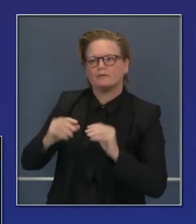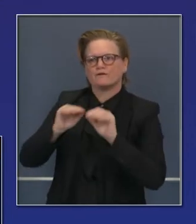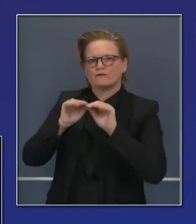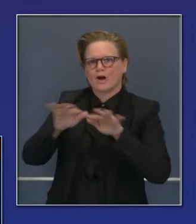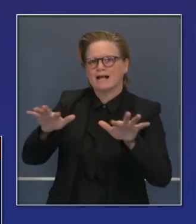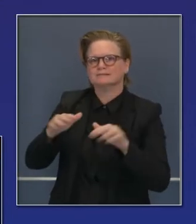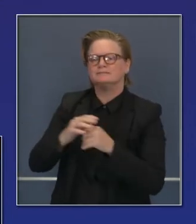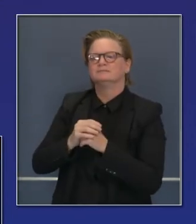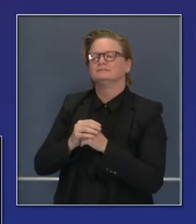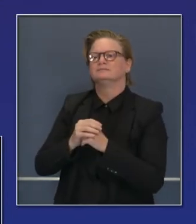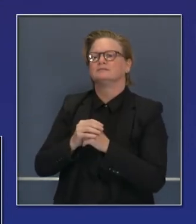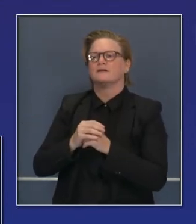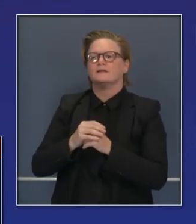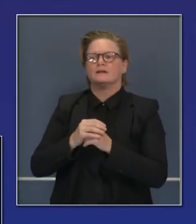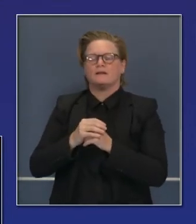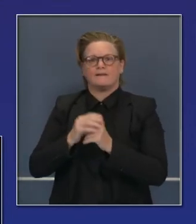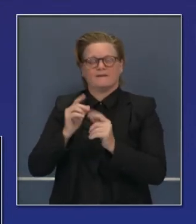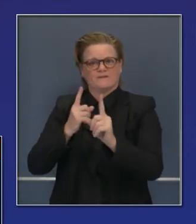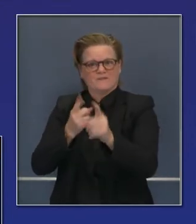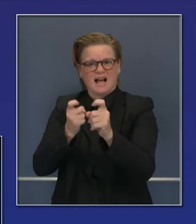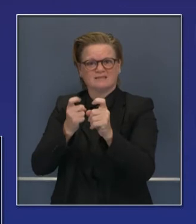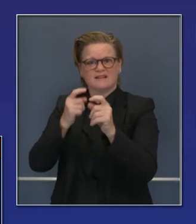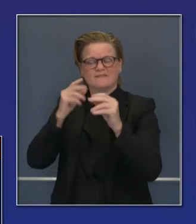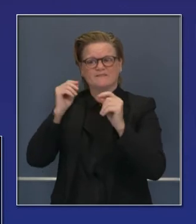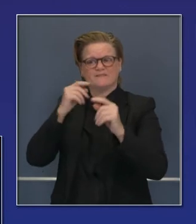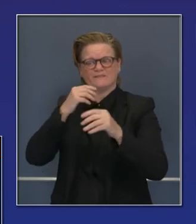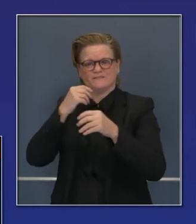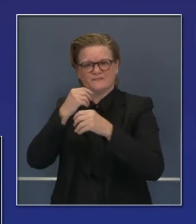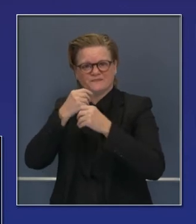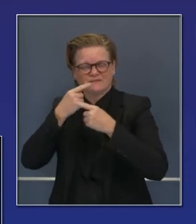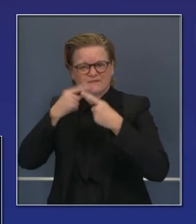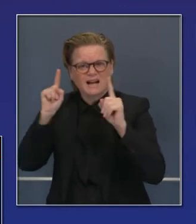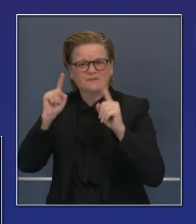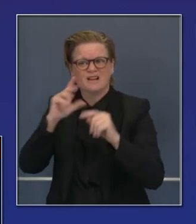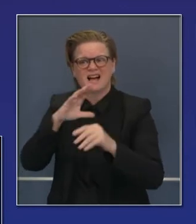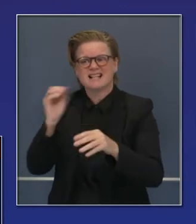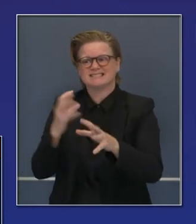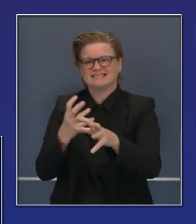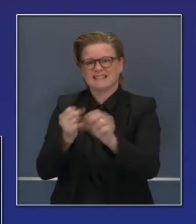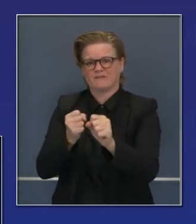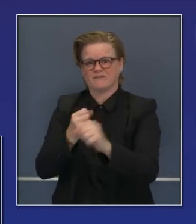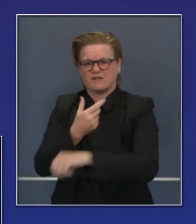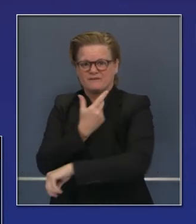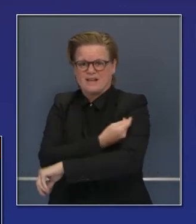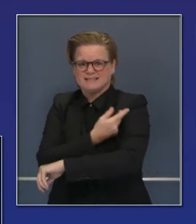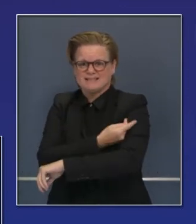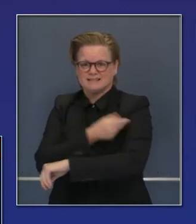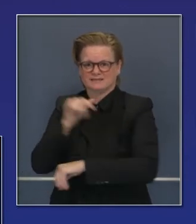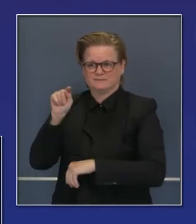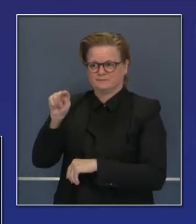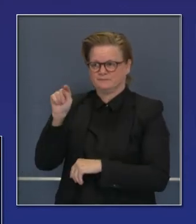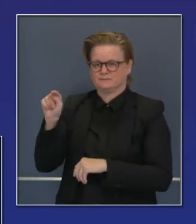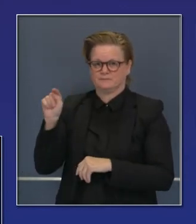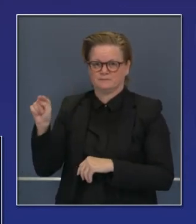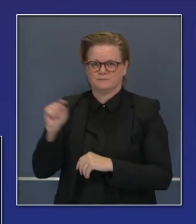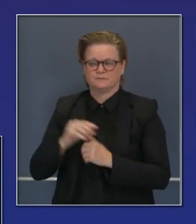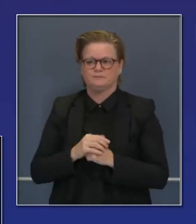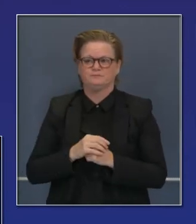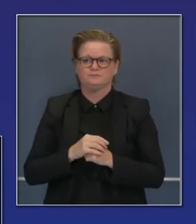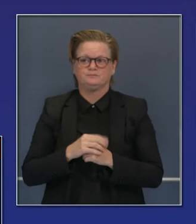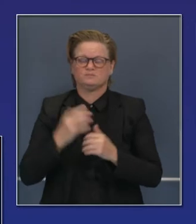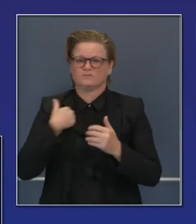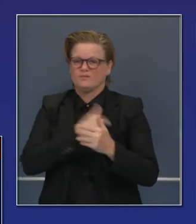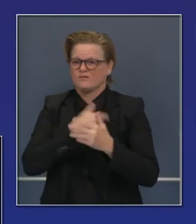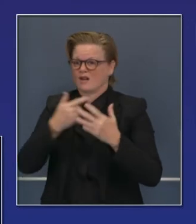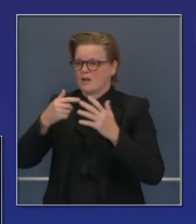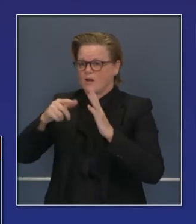la eficacia y disponibilidad y seguridad de estas vacunas que vamos a distribuir. Revisamos a